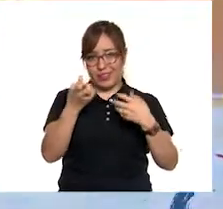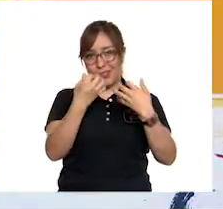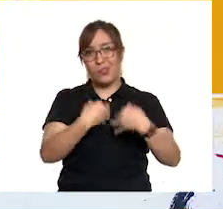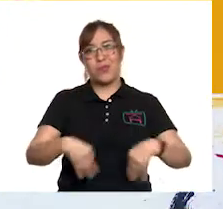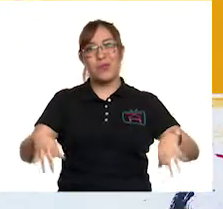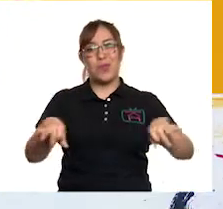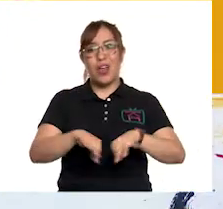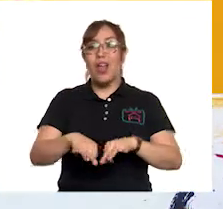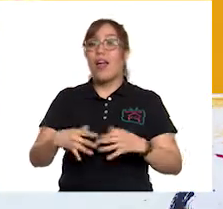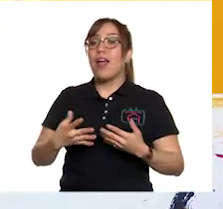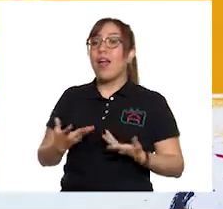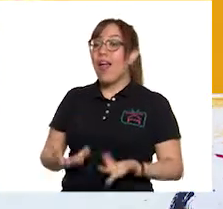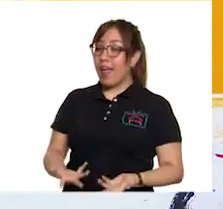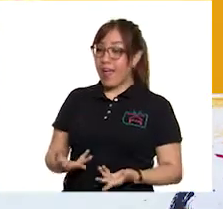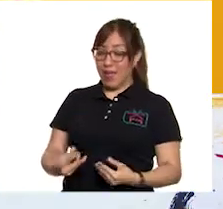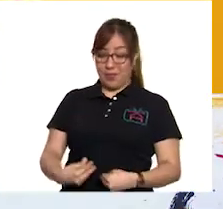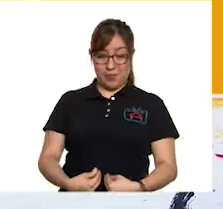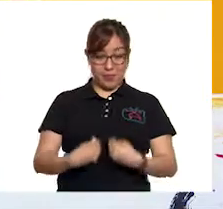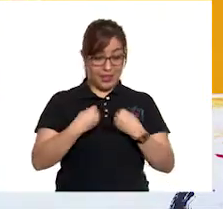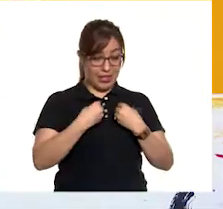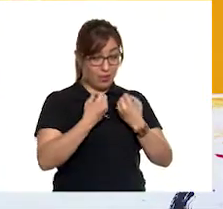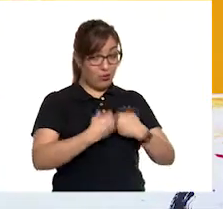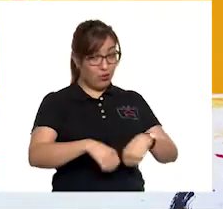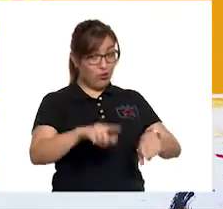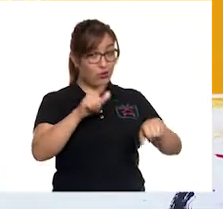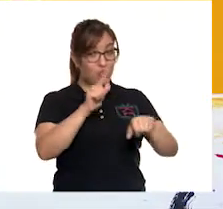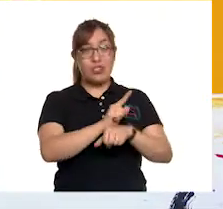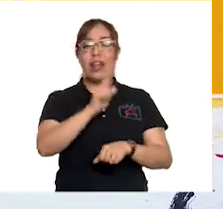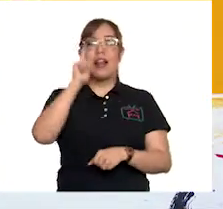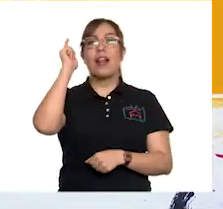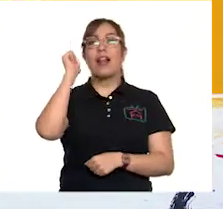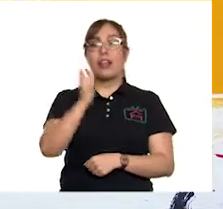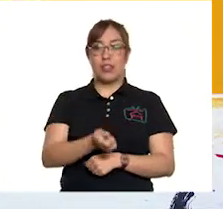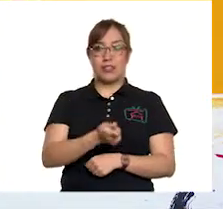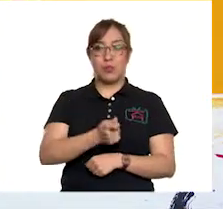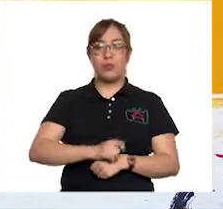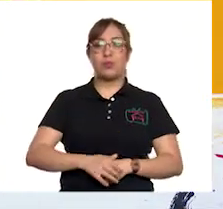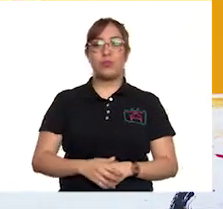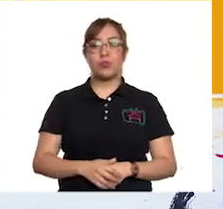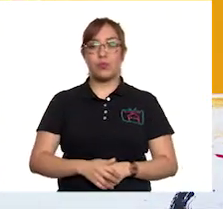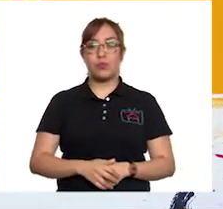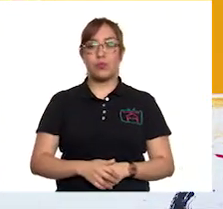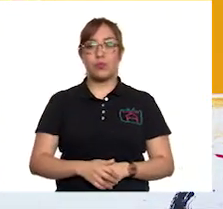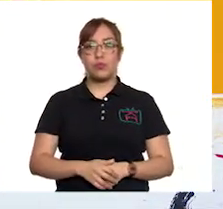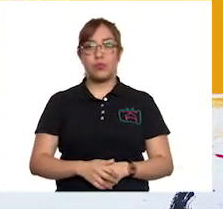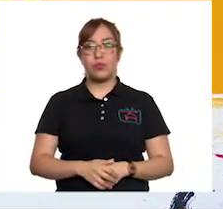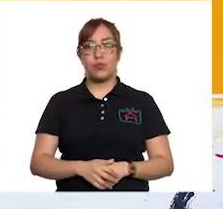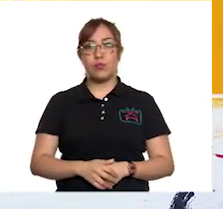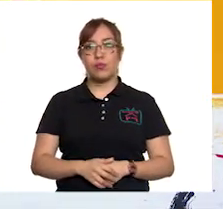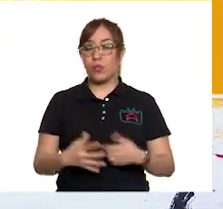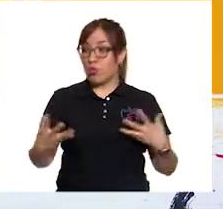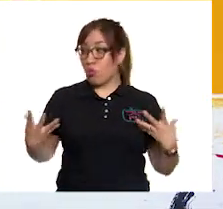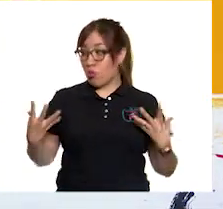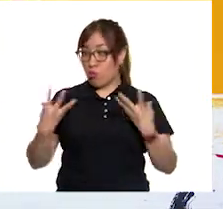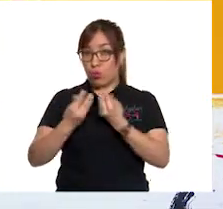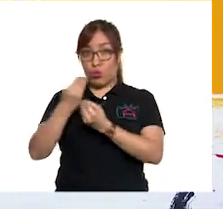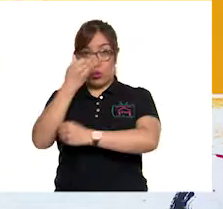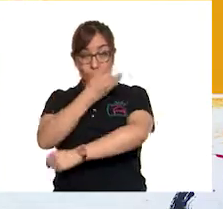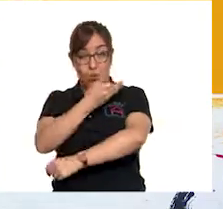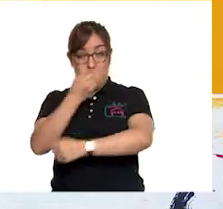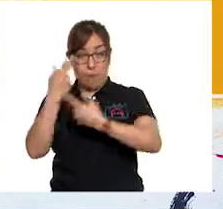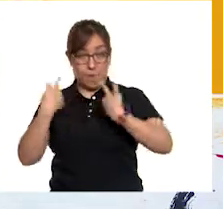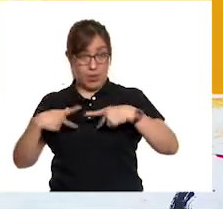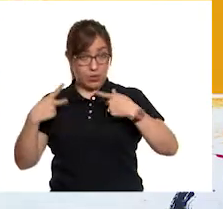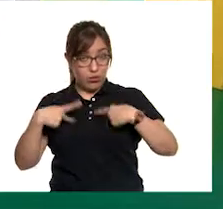Entonces, ¿vivir en sociedad quiere decir que vivimos con otras personas que vivimos